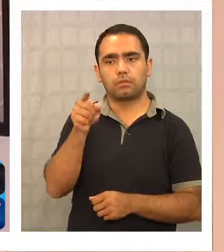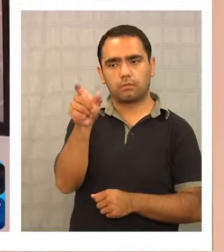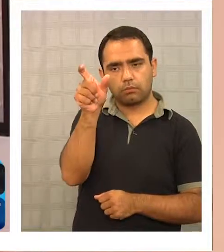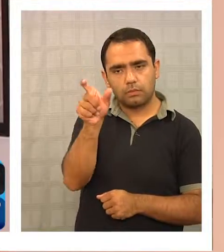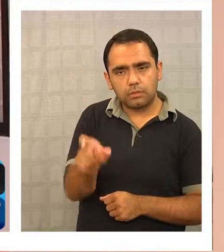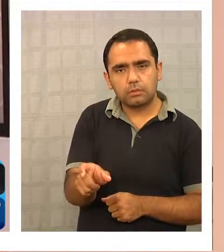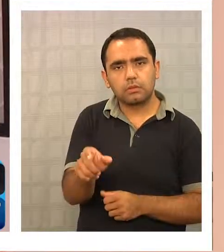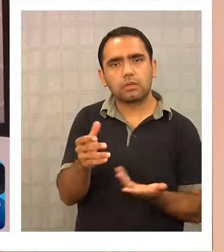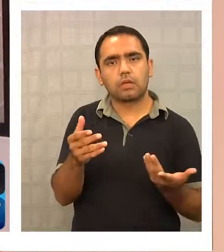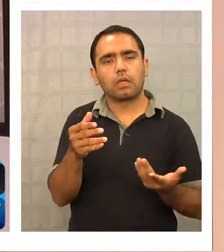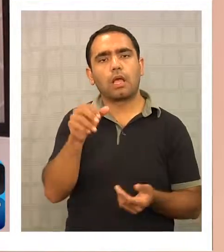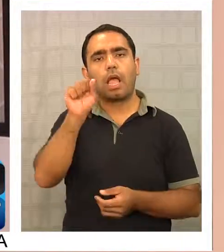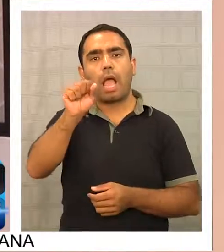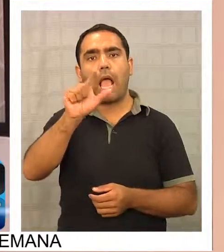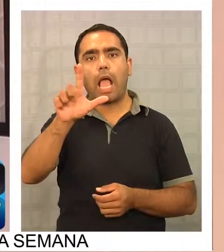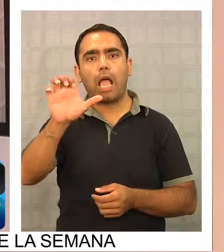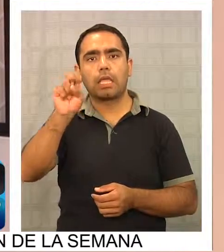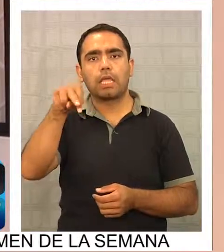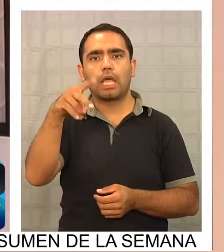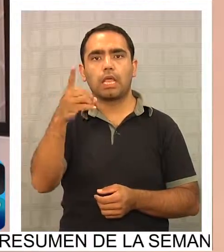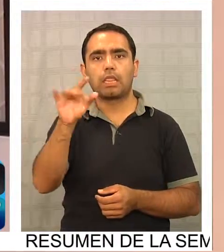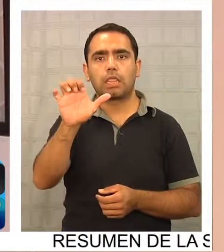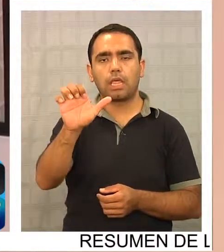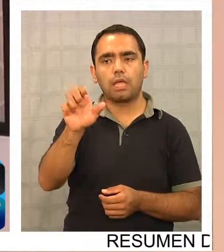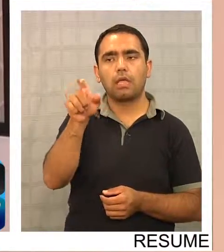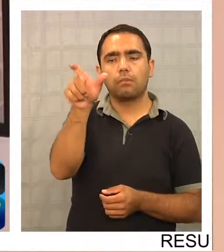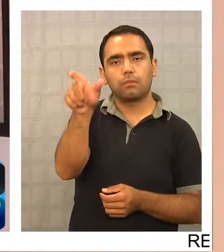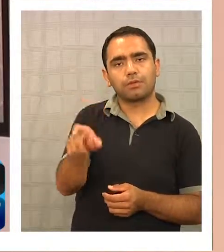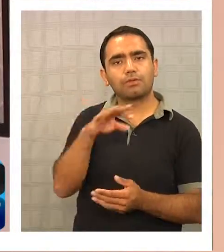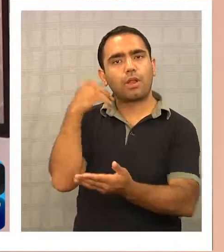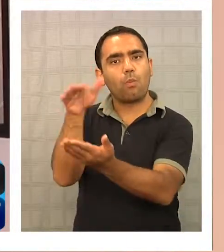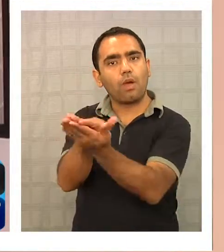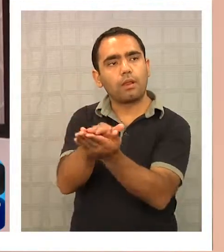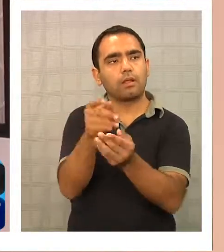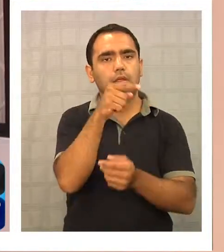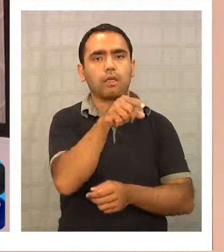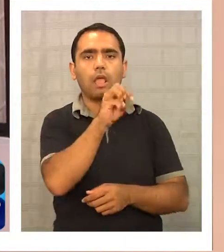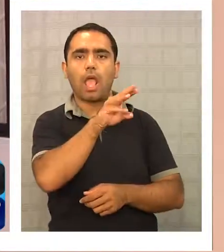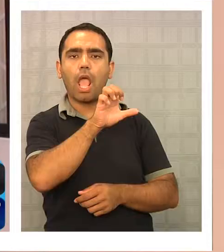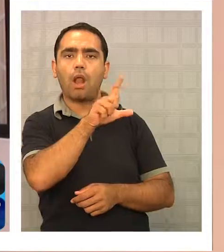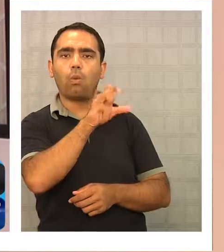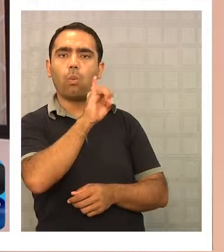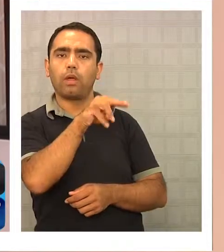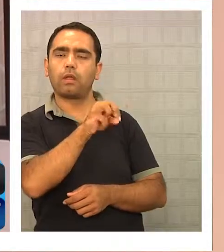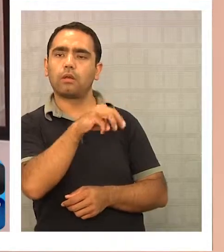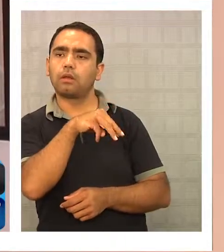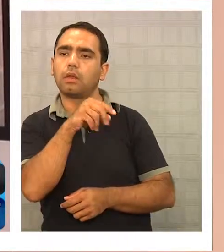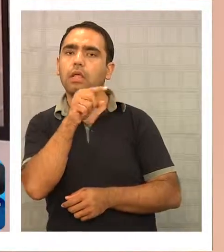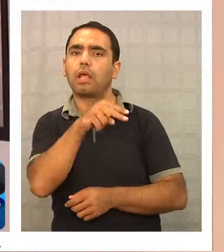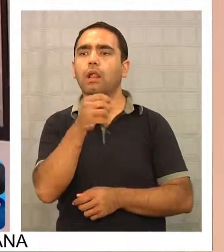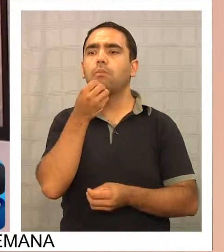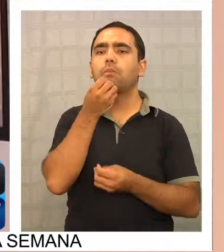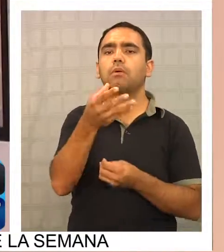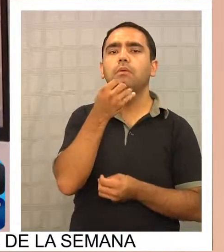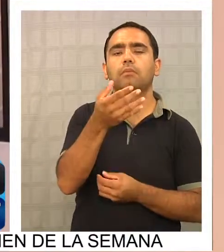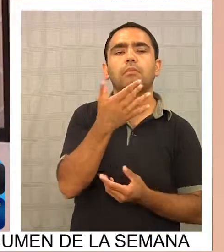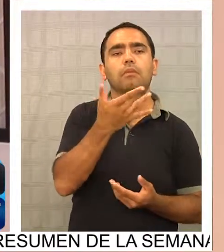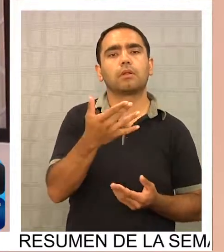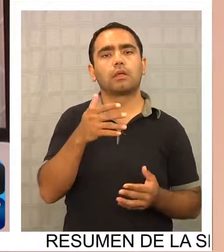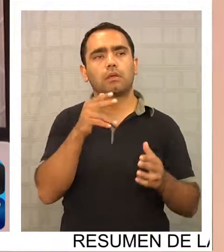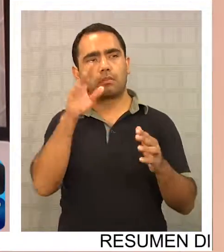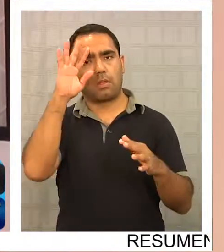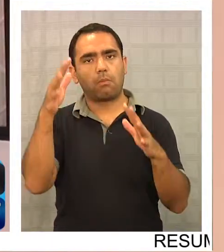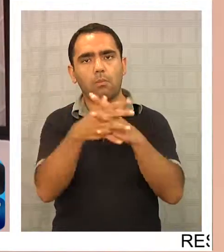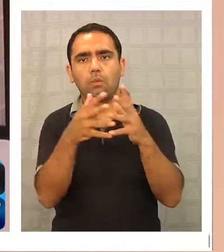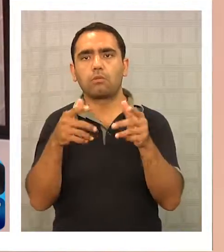cadáver, Allende, que estaba muerto, asesinado, y además lo hacía bajo una dictadura, mientras repartía por